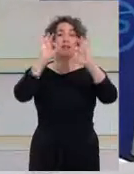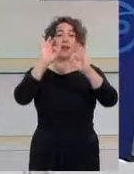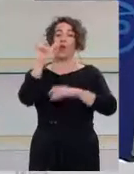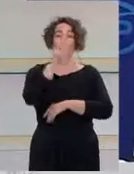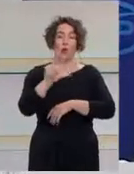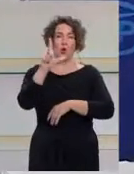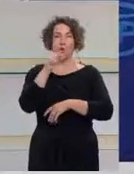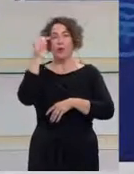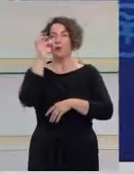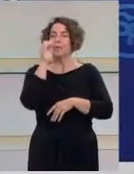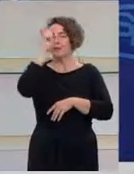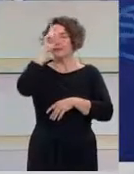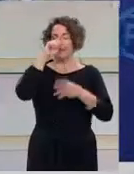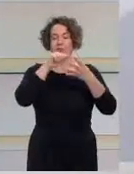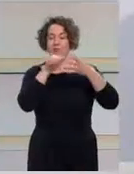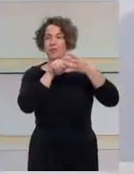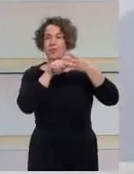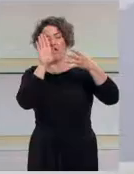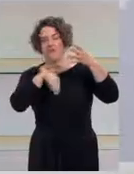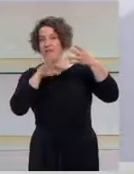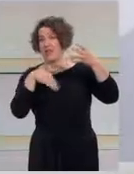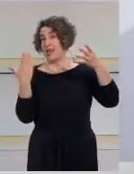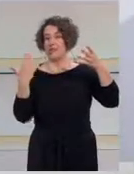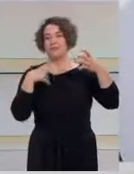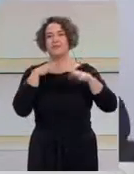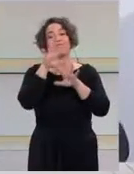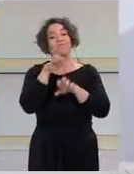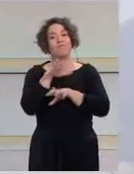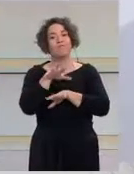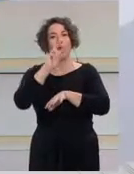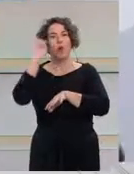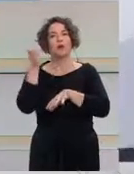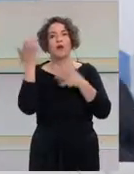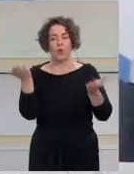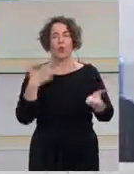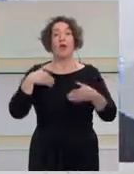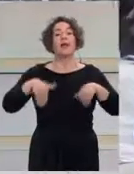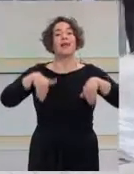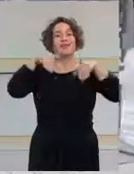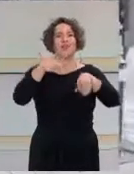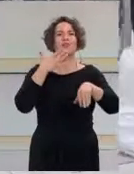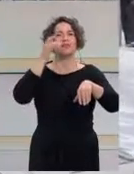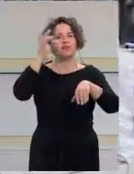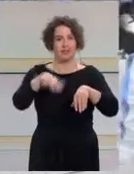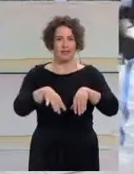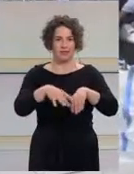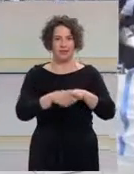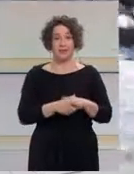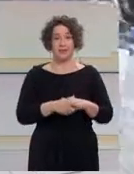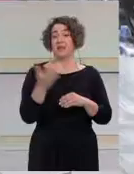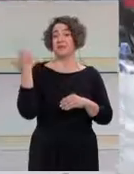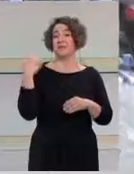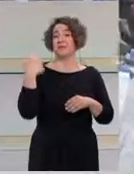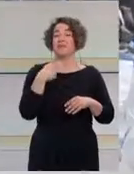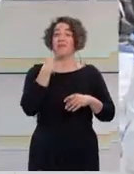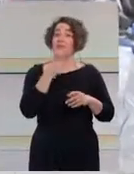pero todavía no está claro si será a mediados o bien a finales. La otra gran incógnita serán quienes se van a presentar como candidatos. Hace días que se habla